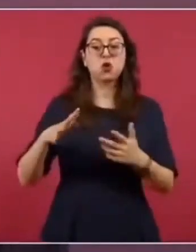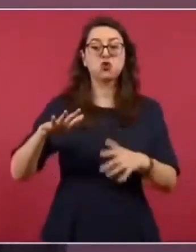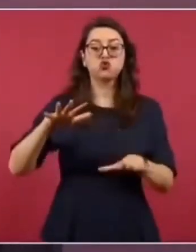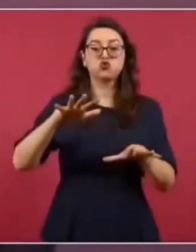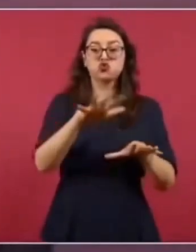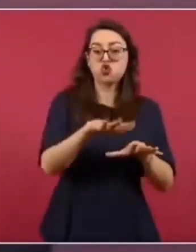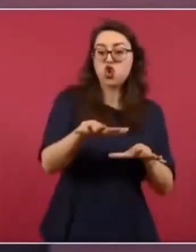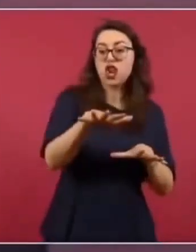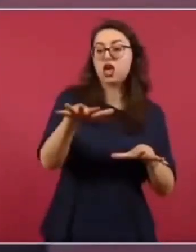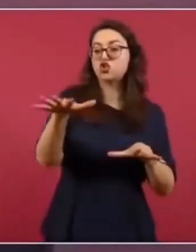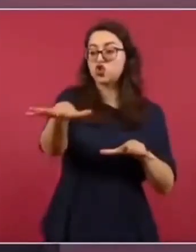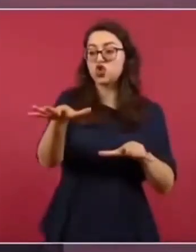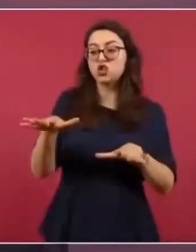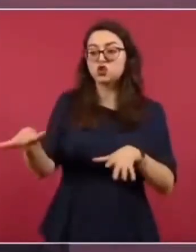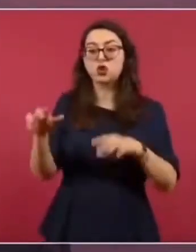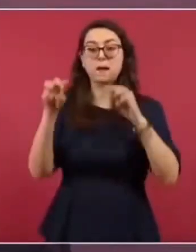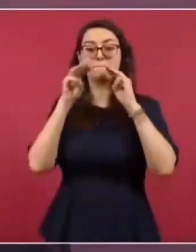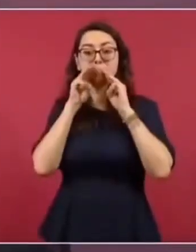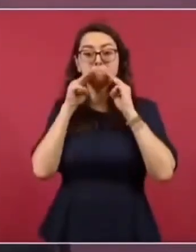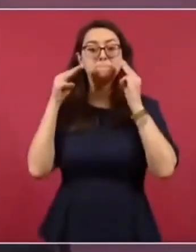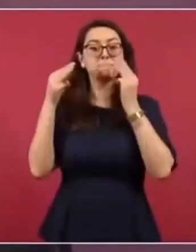por el narcotráfico?